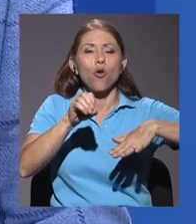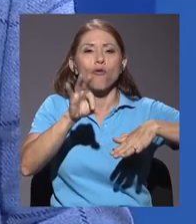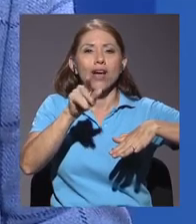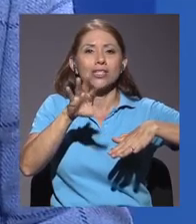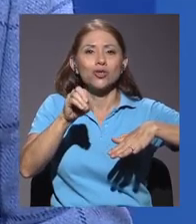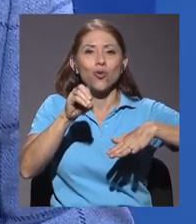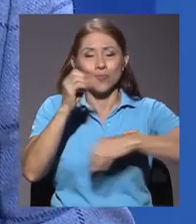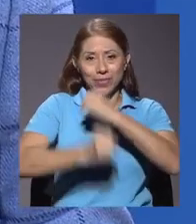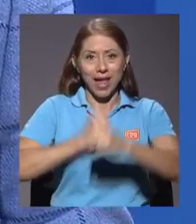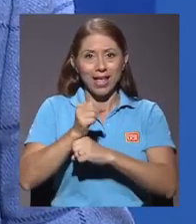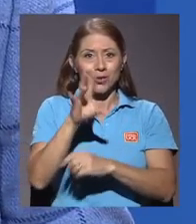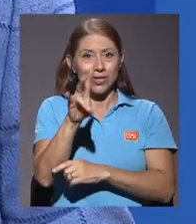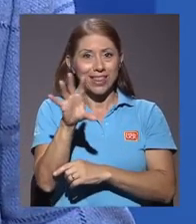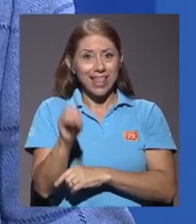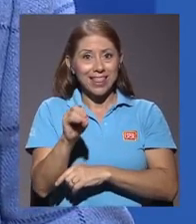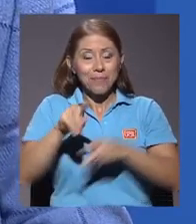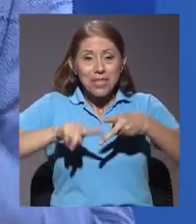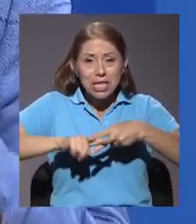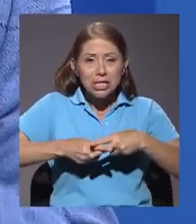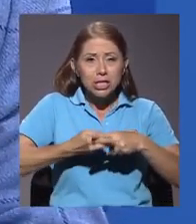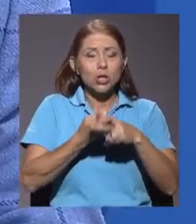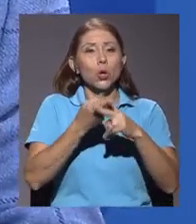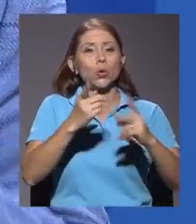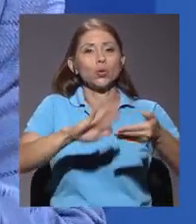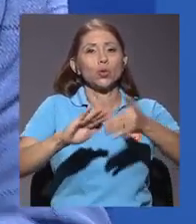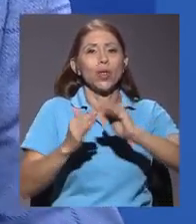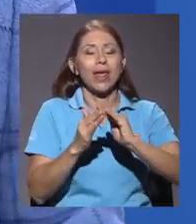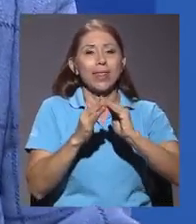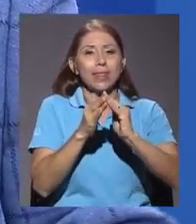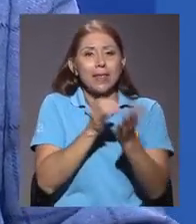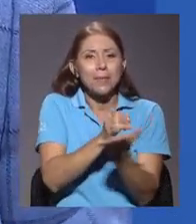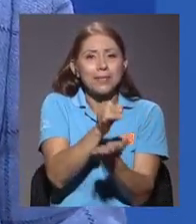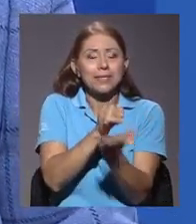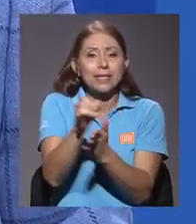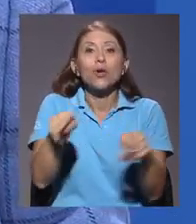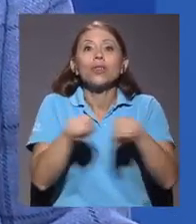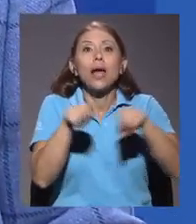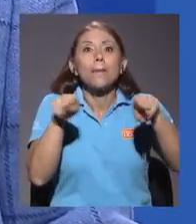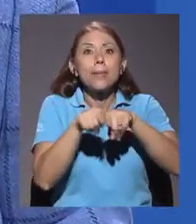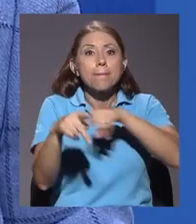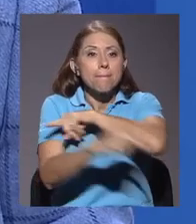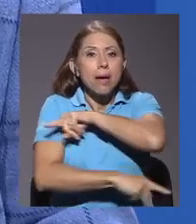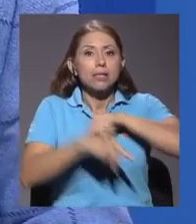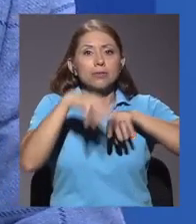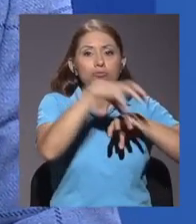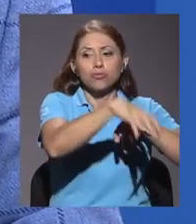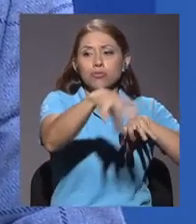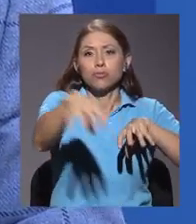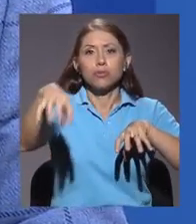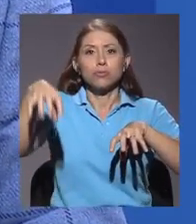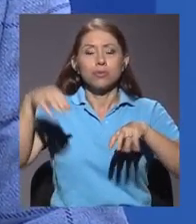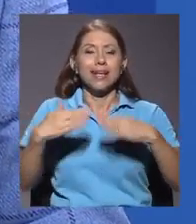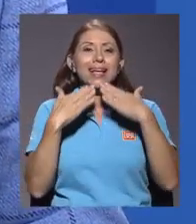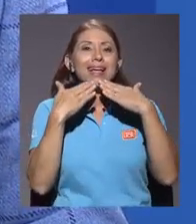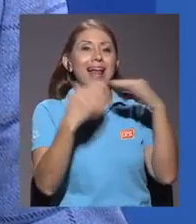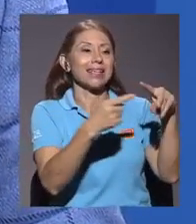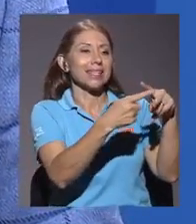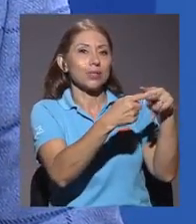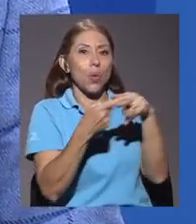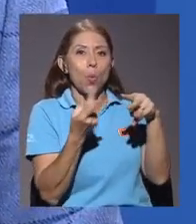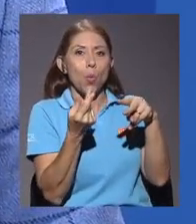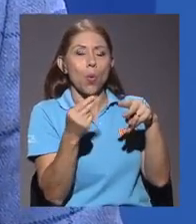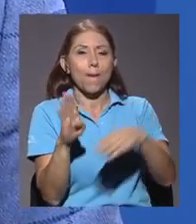inició el desarrollo de la ciudad de la investigación y también de múltiples sedes en el país gracias a un préstamo con el Banco